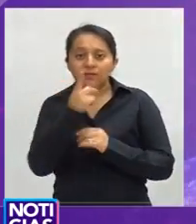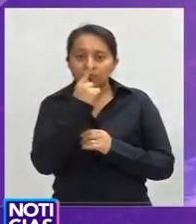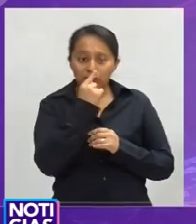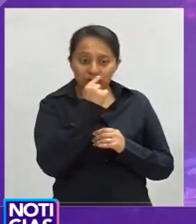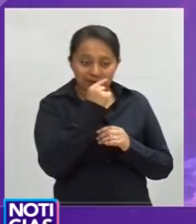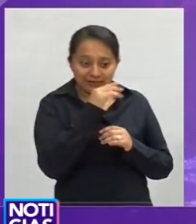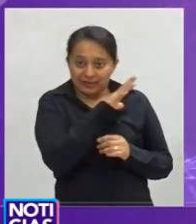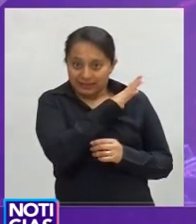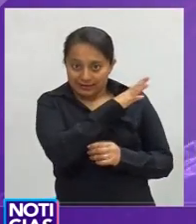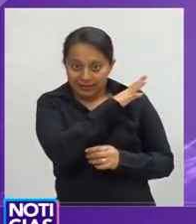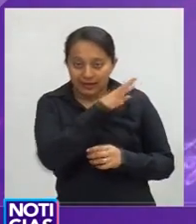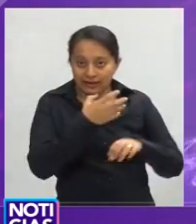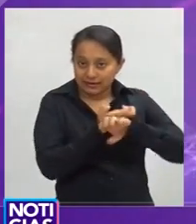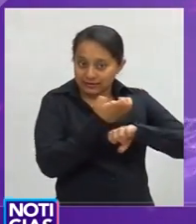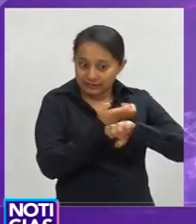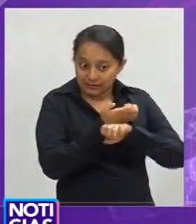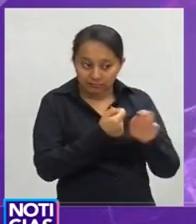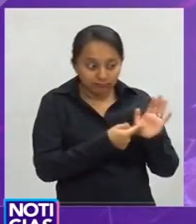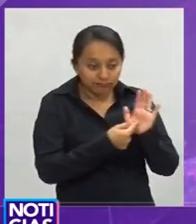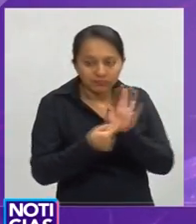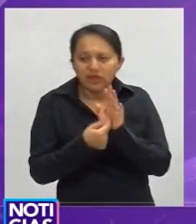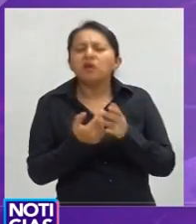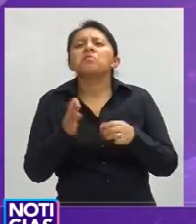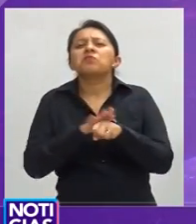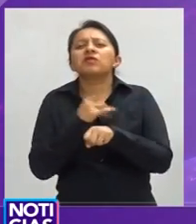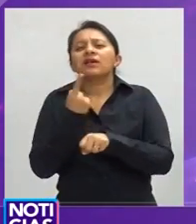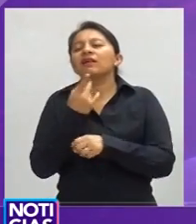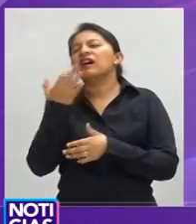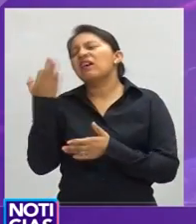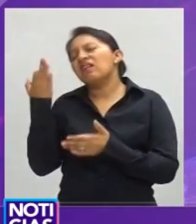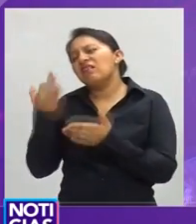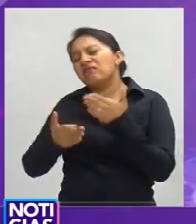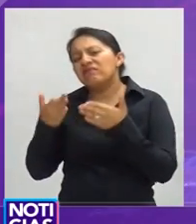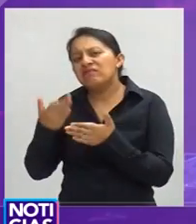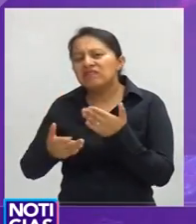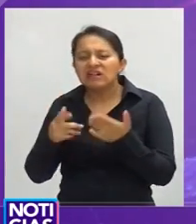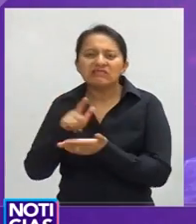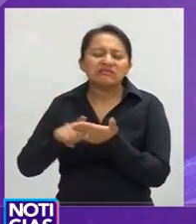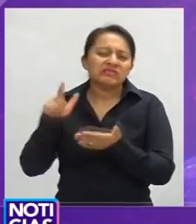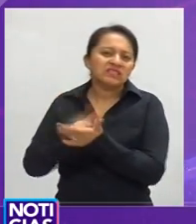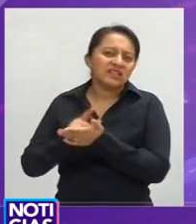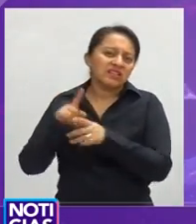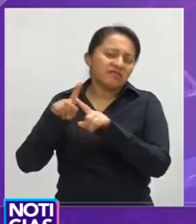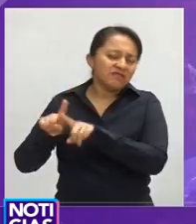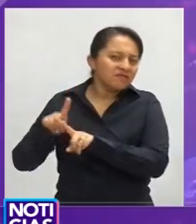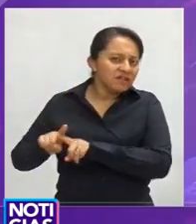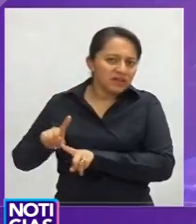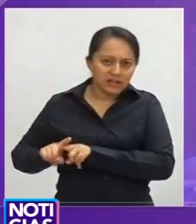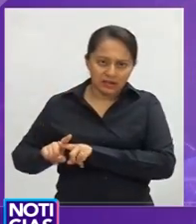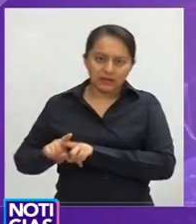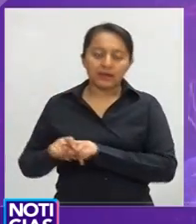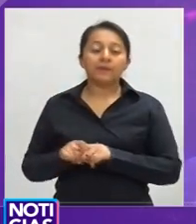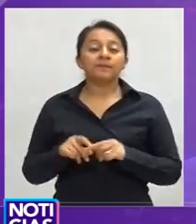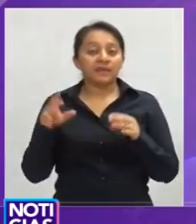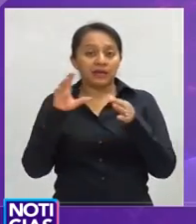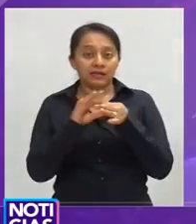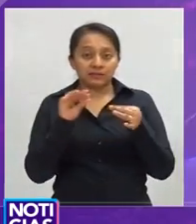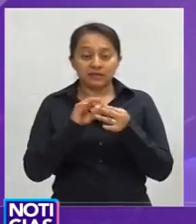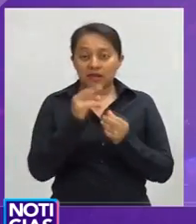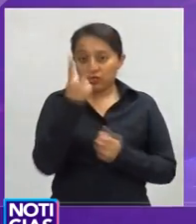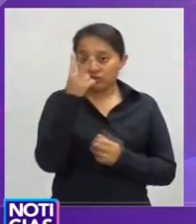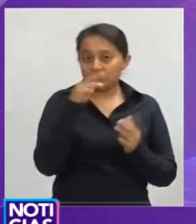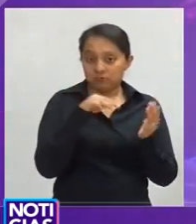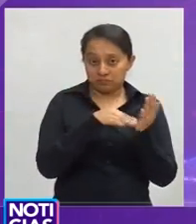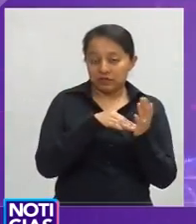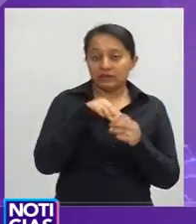también a través de los jueces de lo familiar. Además de que en este 2017 se entregarán las fichas de solicitud que la demanda